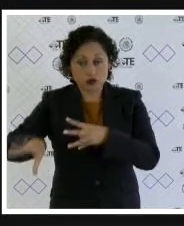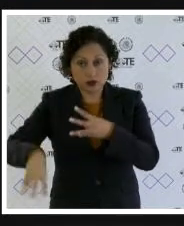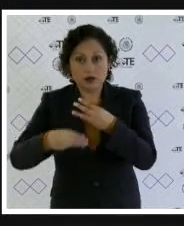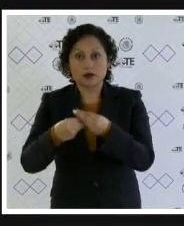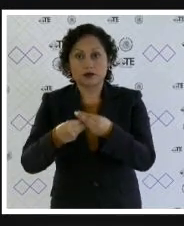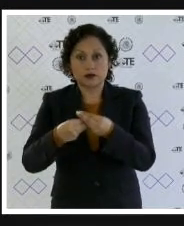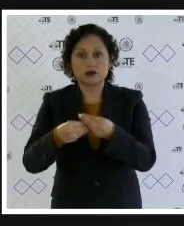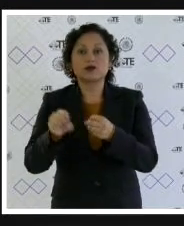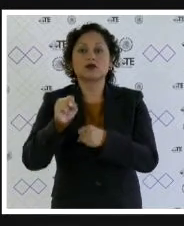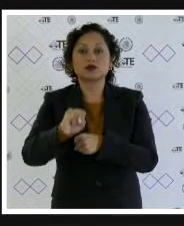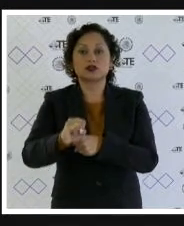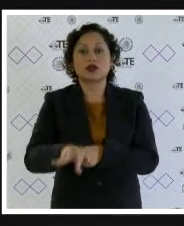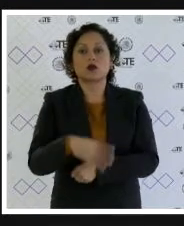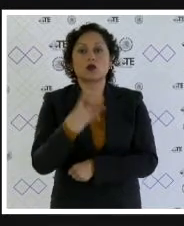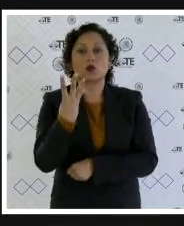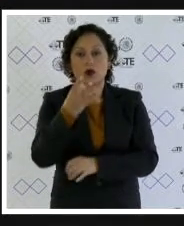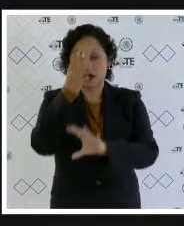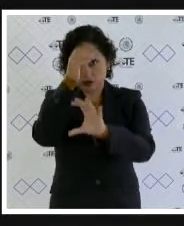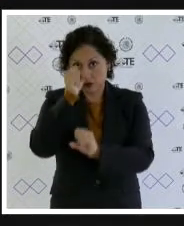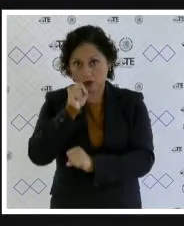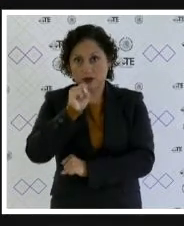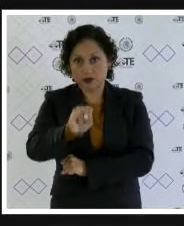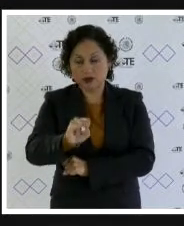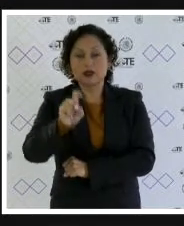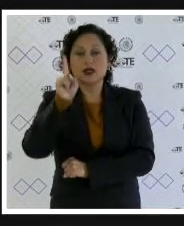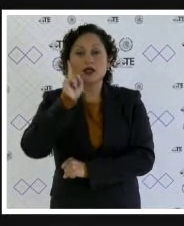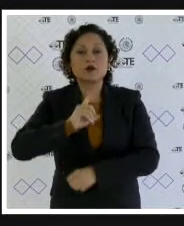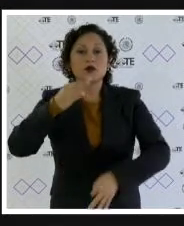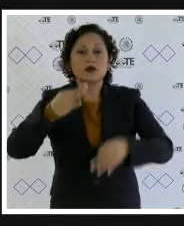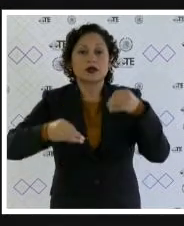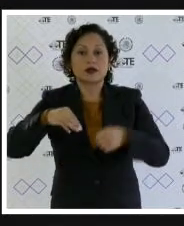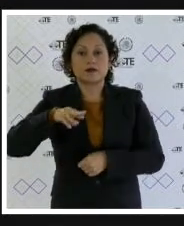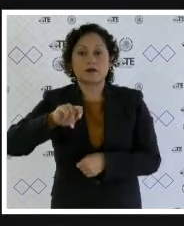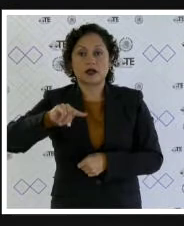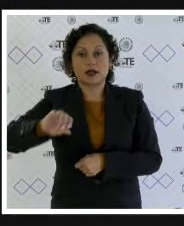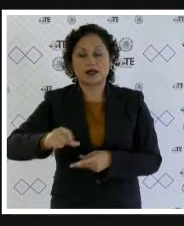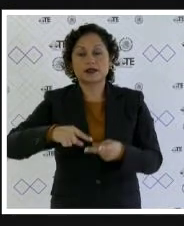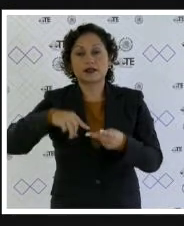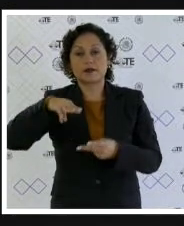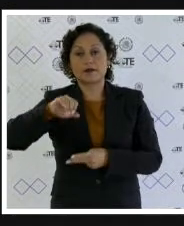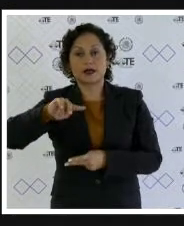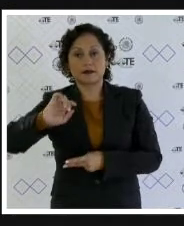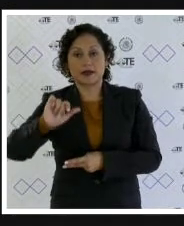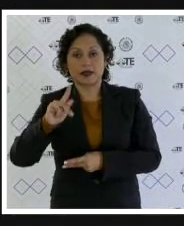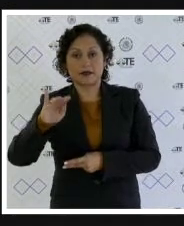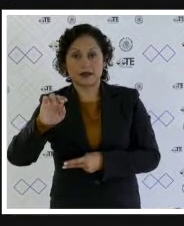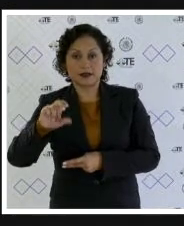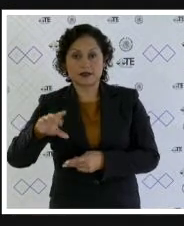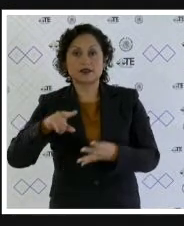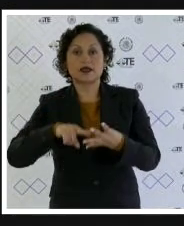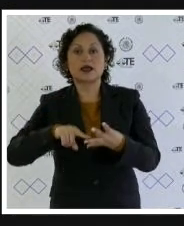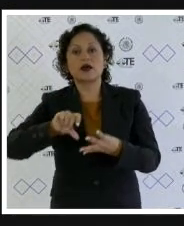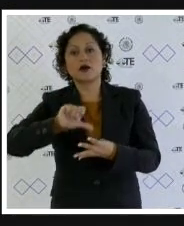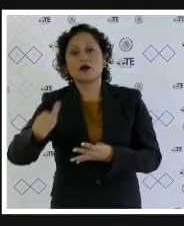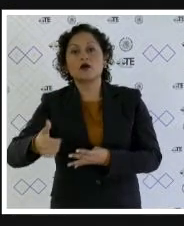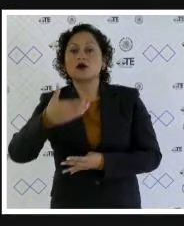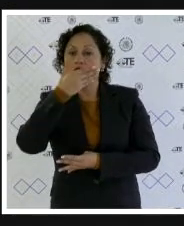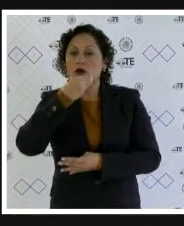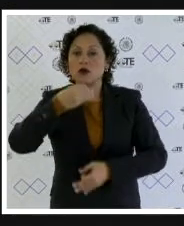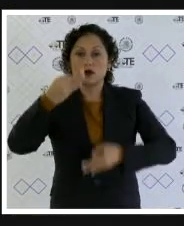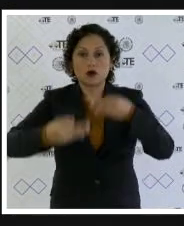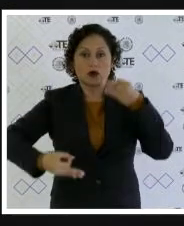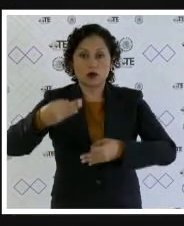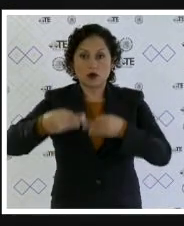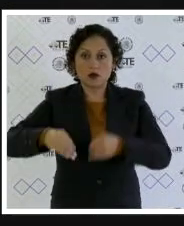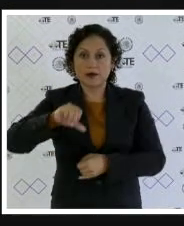por mayoría de cuatro votos a favor de las magistradas Marta Alejandra Chávez Camarena y Marta Leticia Mercado Ramírez así como el colegiado Armando Hernández Hernández y